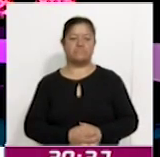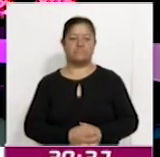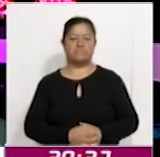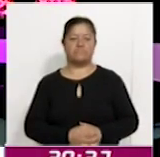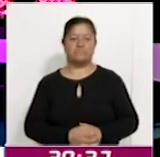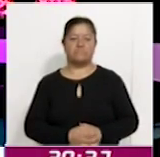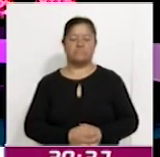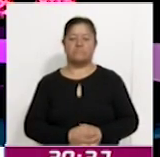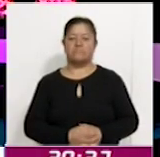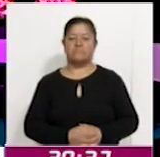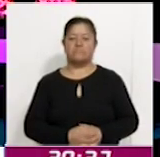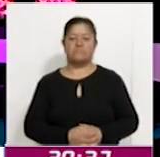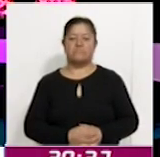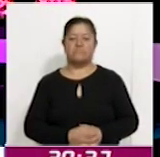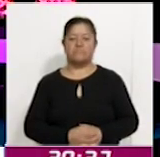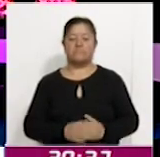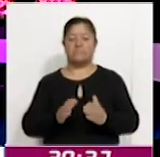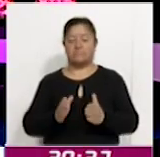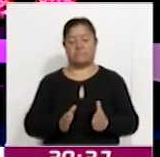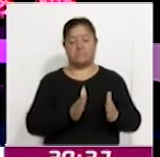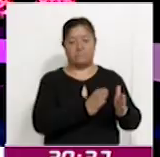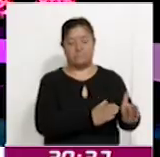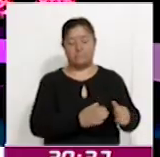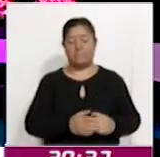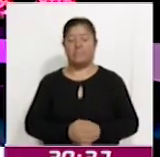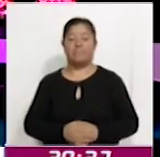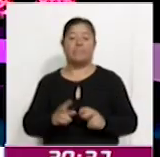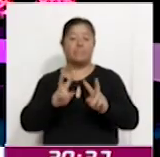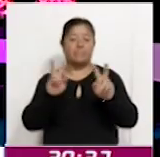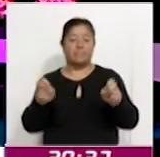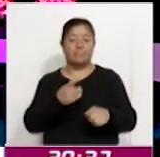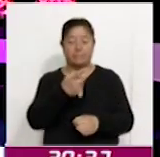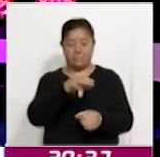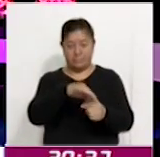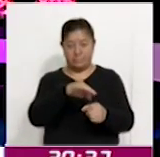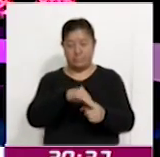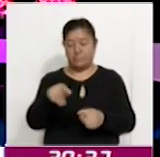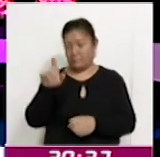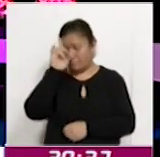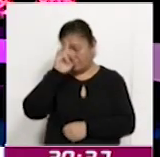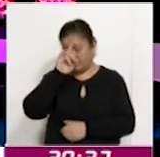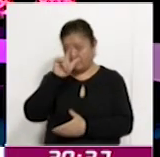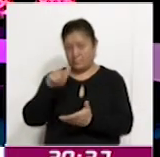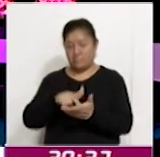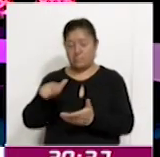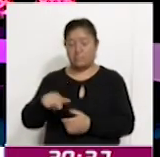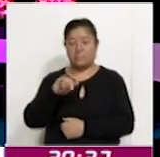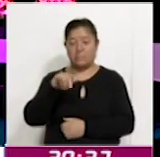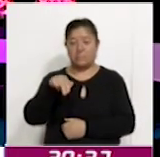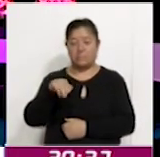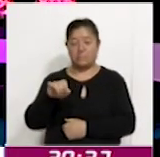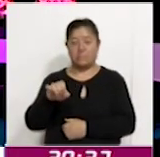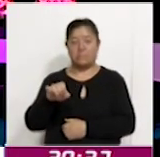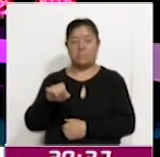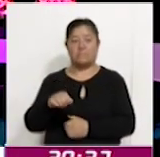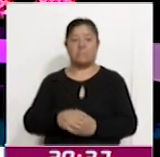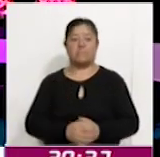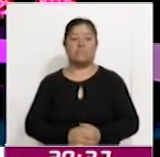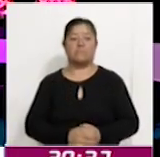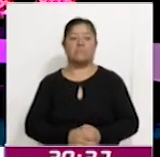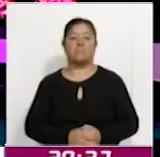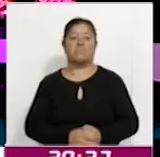En más información sobre este tema de las elecciones, pues el Consejo Local del Instituto Nacional Electoral en Tlaxcala